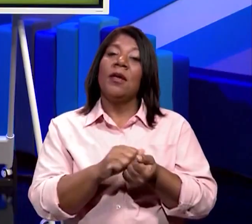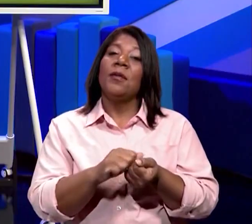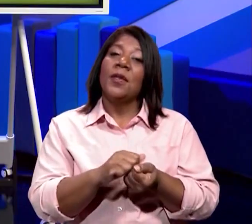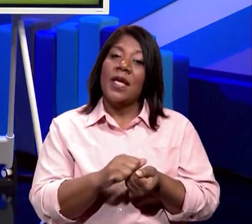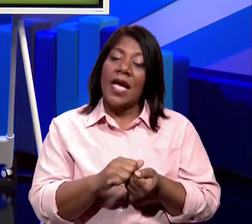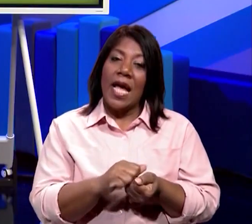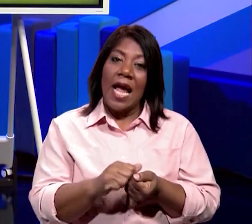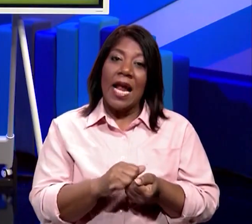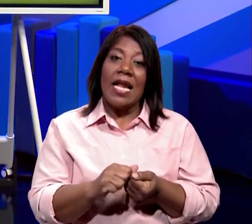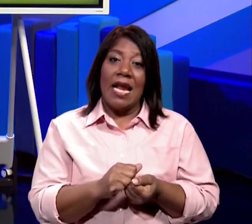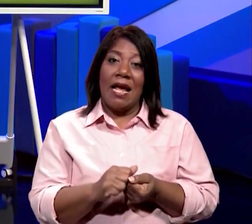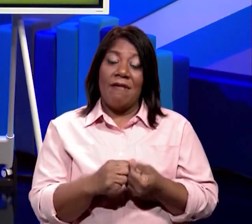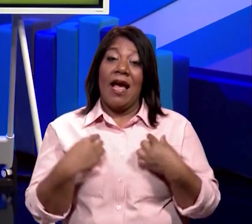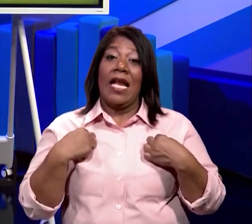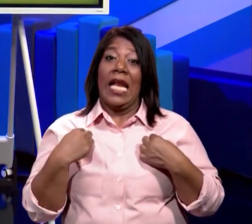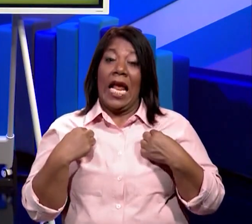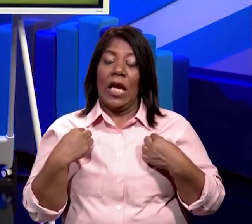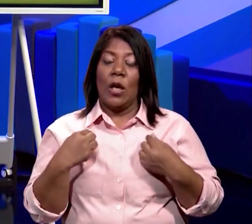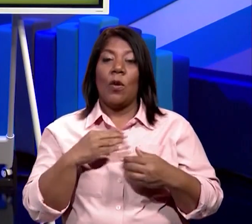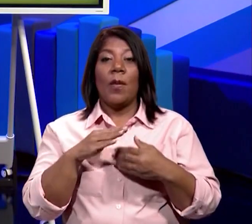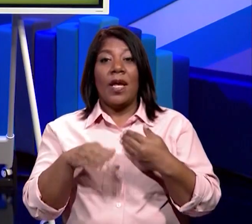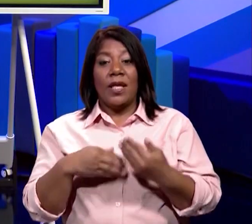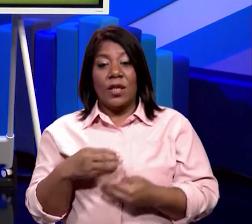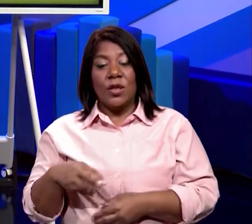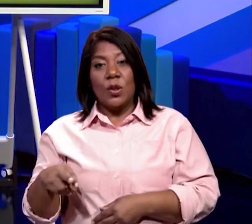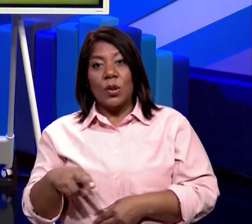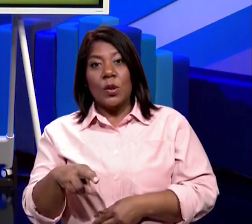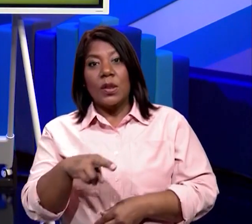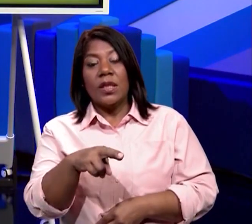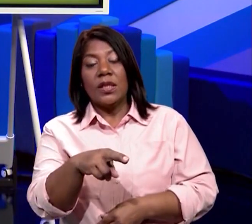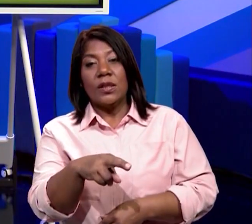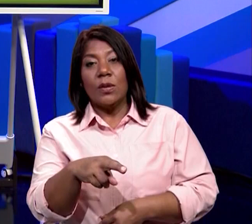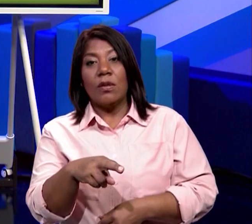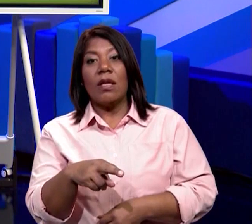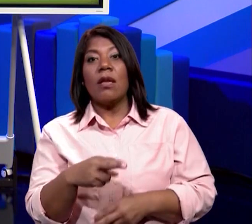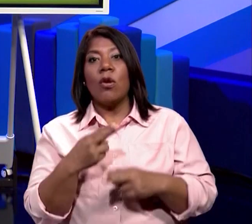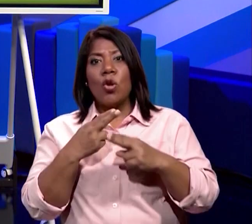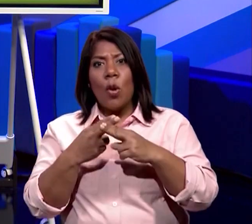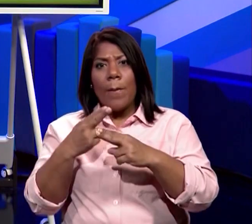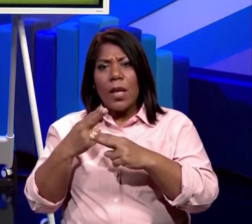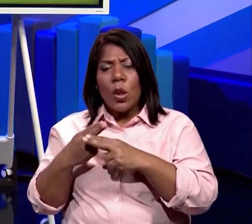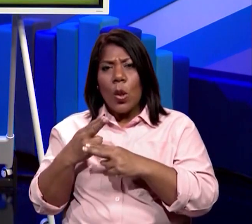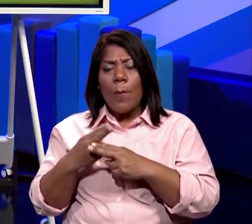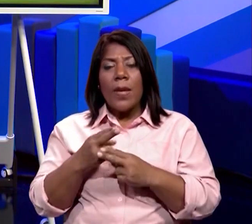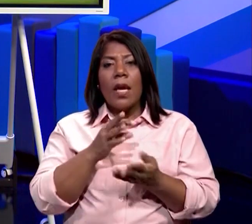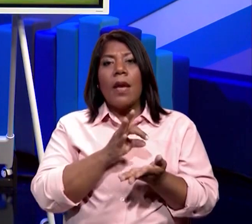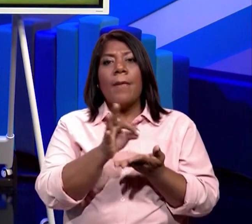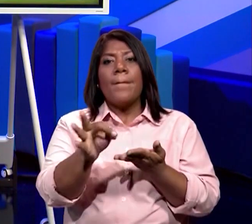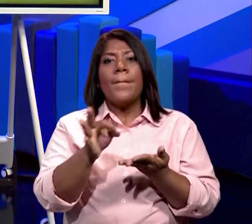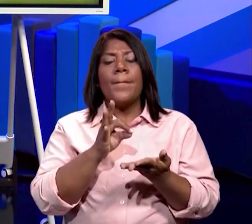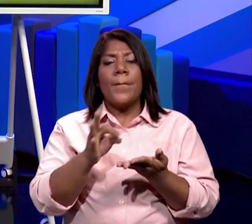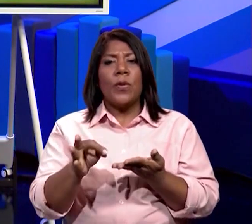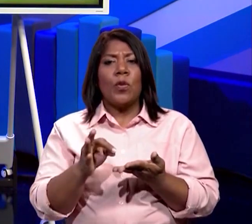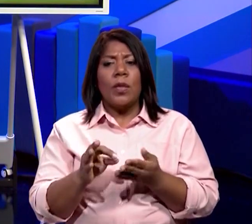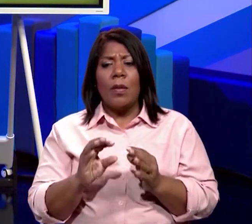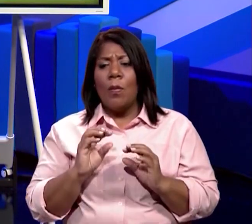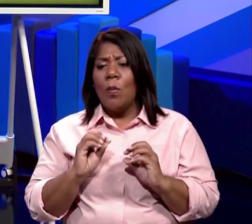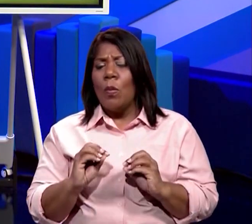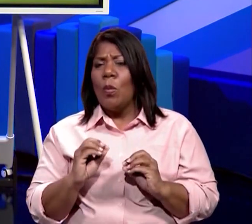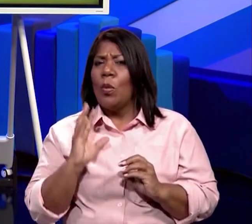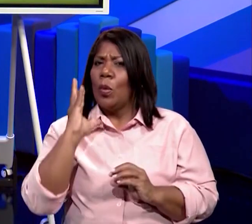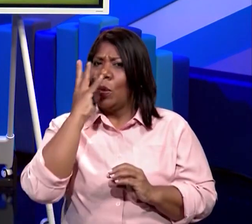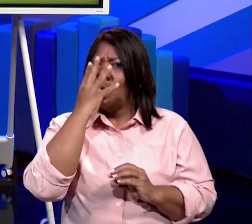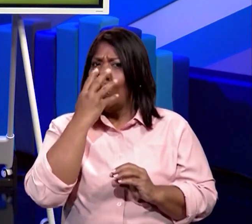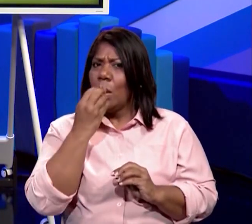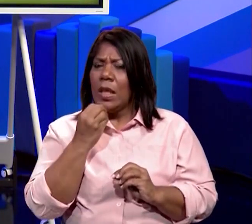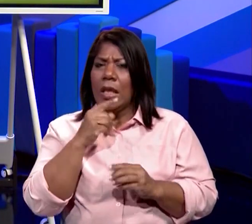en aquel entonces todos estos ríos que acaba de mencionar la maestra Teresita, estaban más limpios que lo que